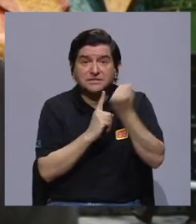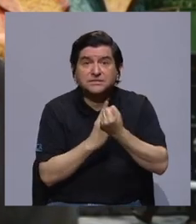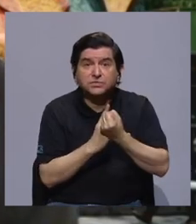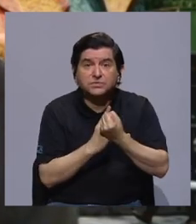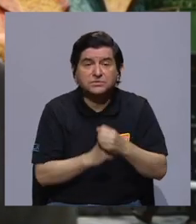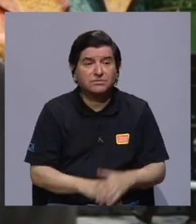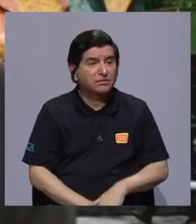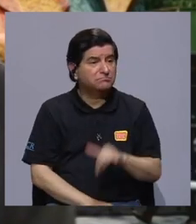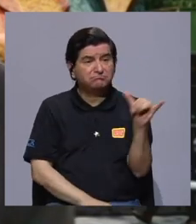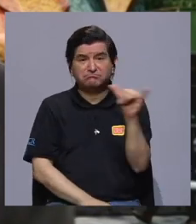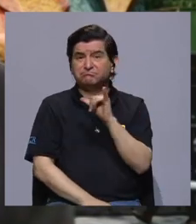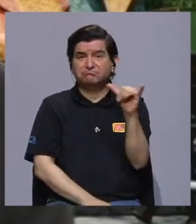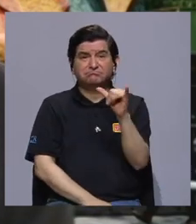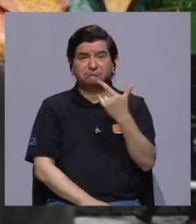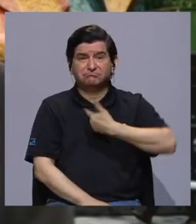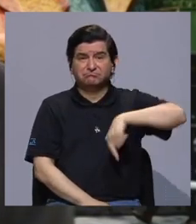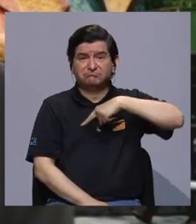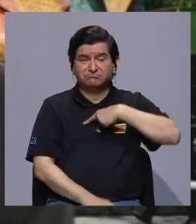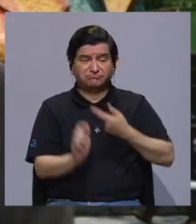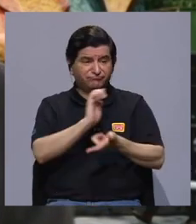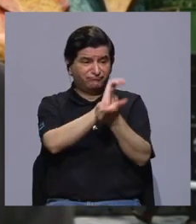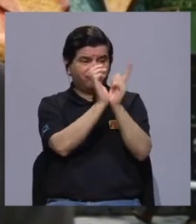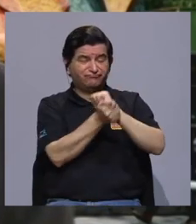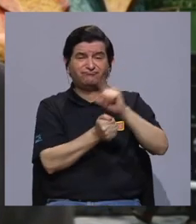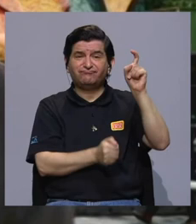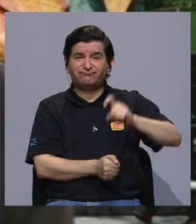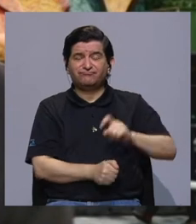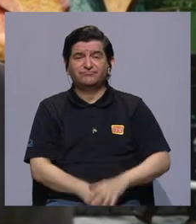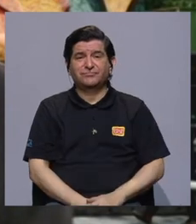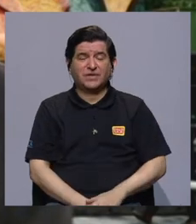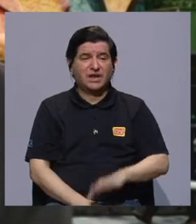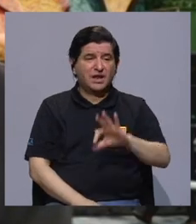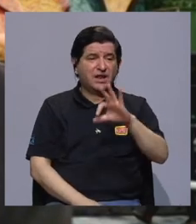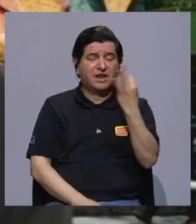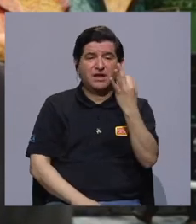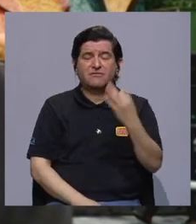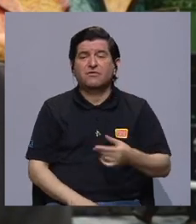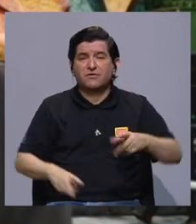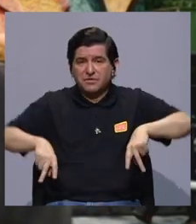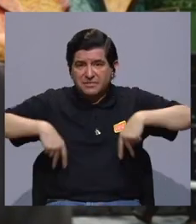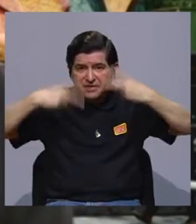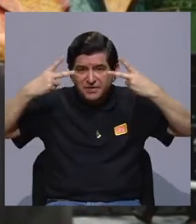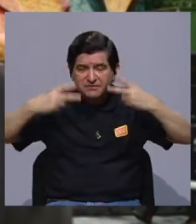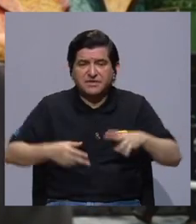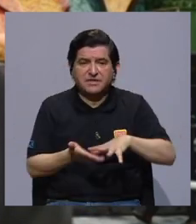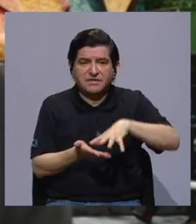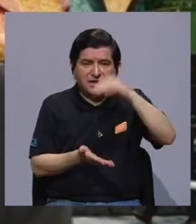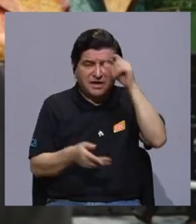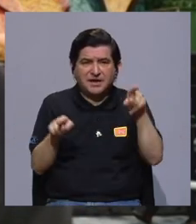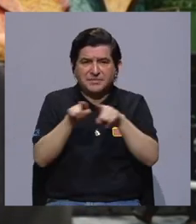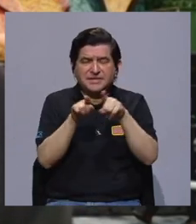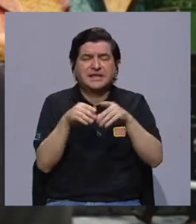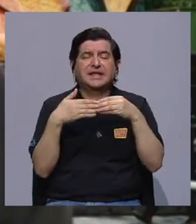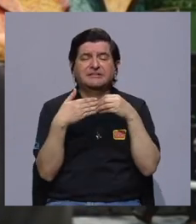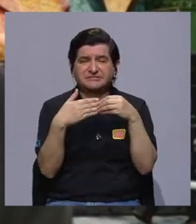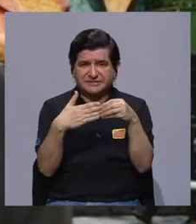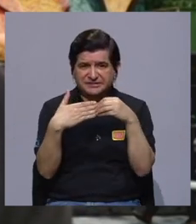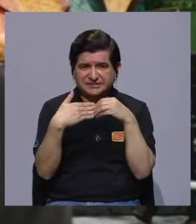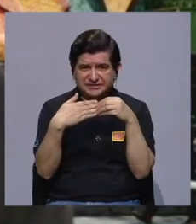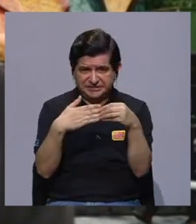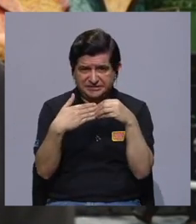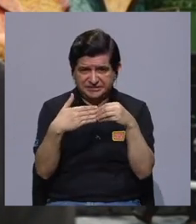estas situaciones pues también nos llevan a adaptarnos, cambiar nuestro status quo. Creo que tenemos que aprender a ser también